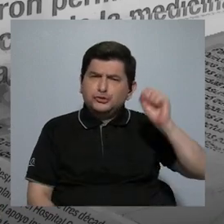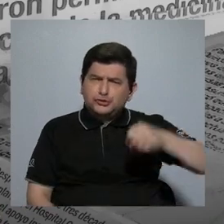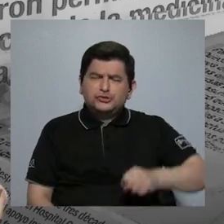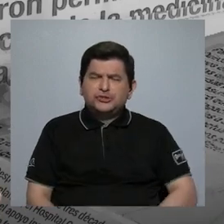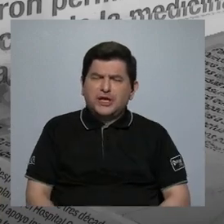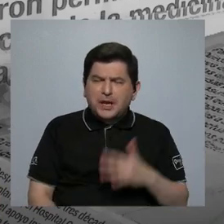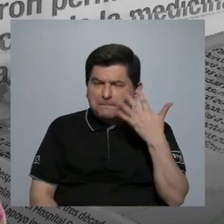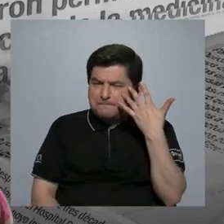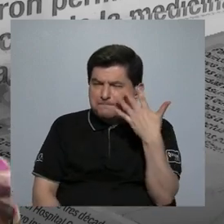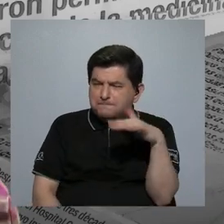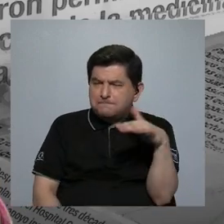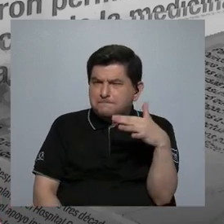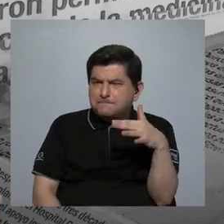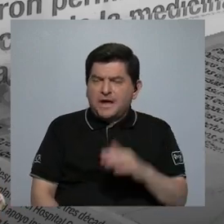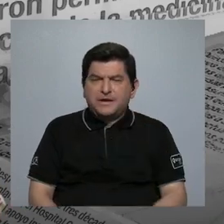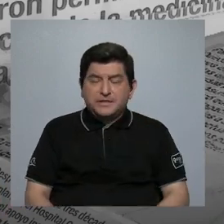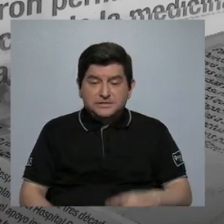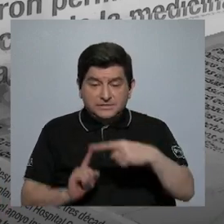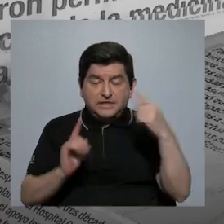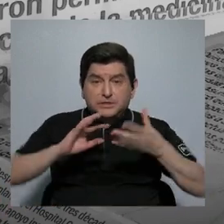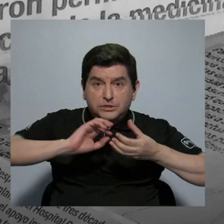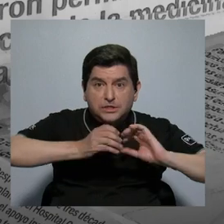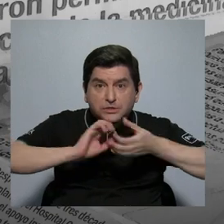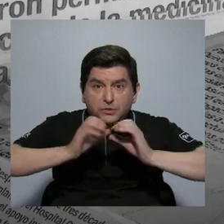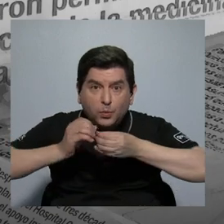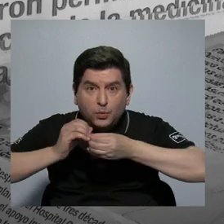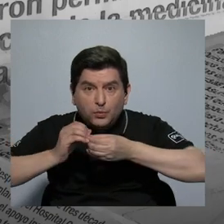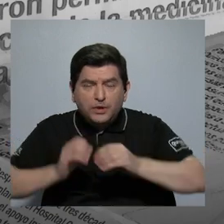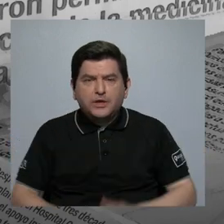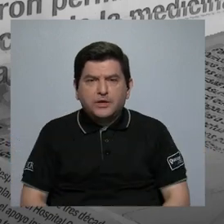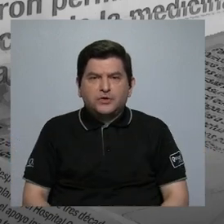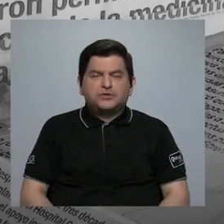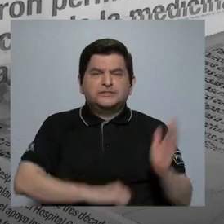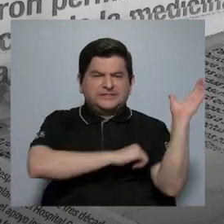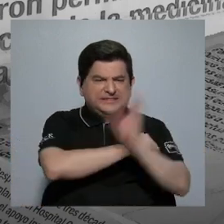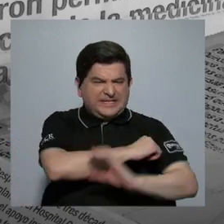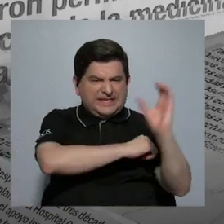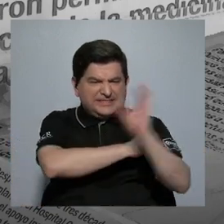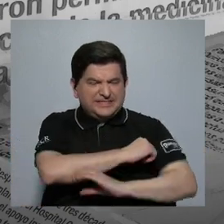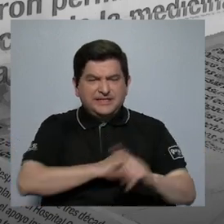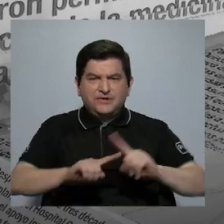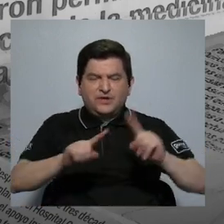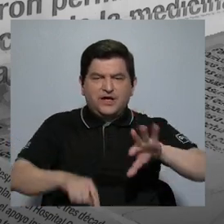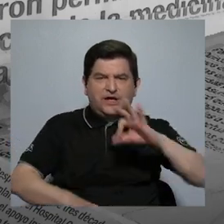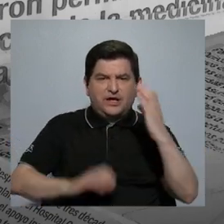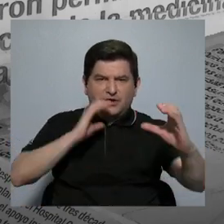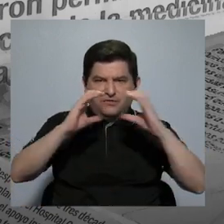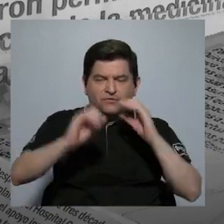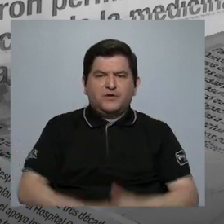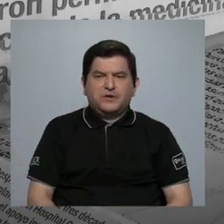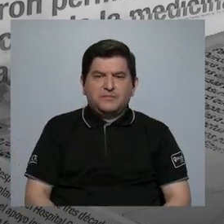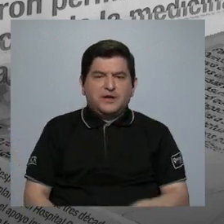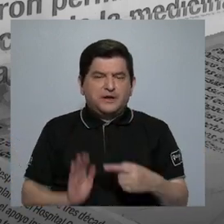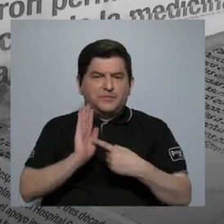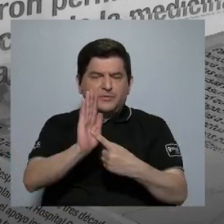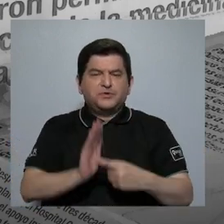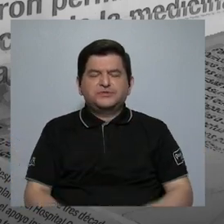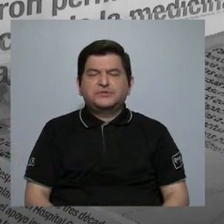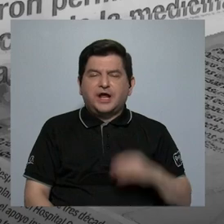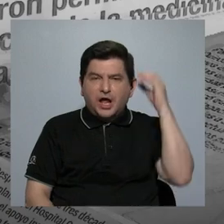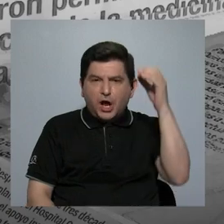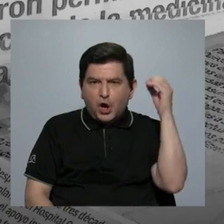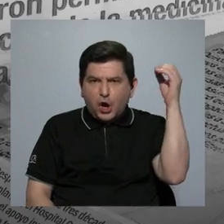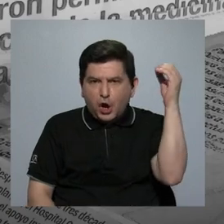impresión, digamos, a partir de los datos de que efectivamente se está castigando a ciertos medios por llevar una línea